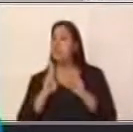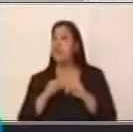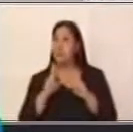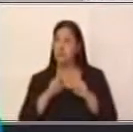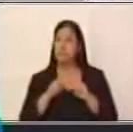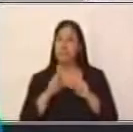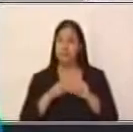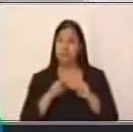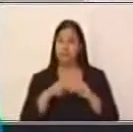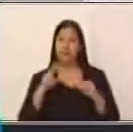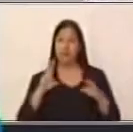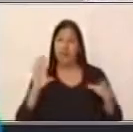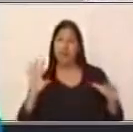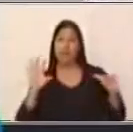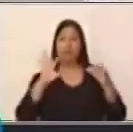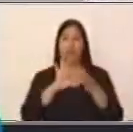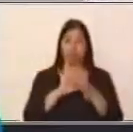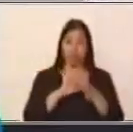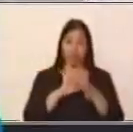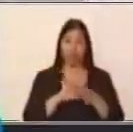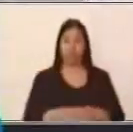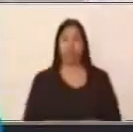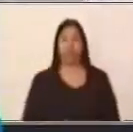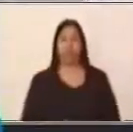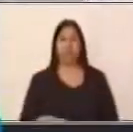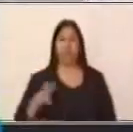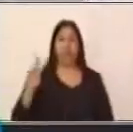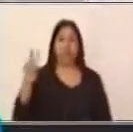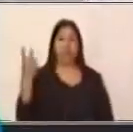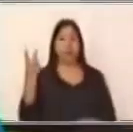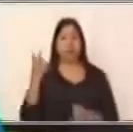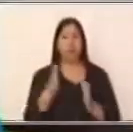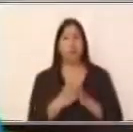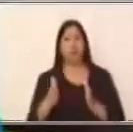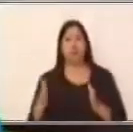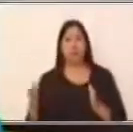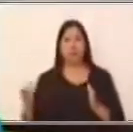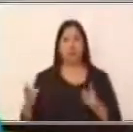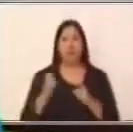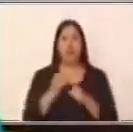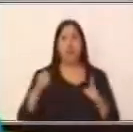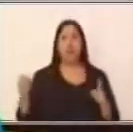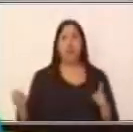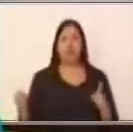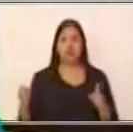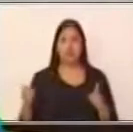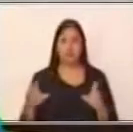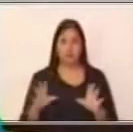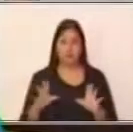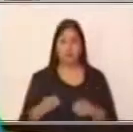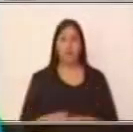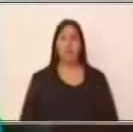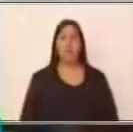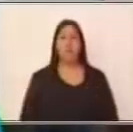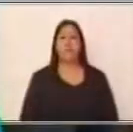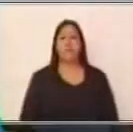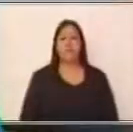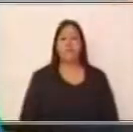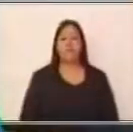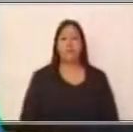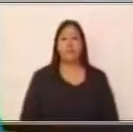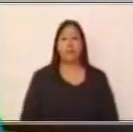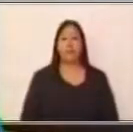Muy bien, vamos a ver la segunda clasificación de las oraciones compuestas. En este caso, son las